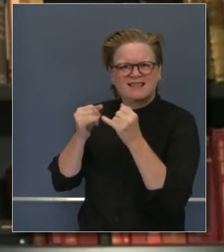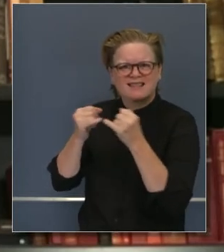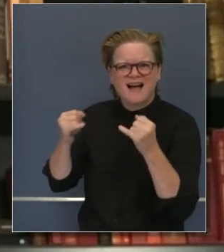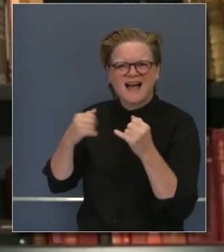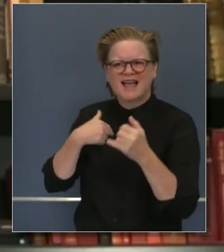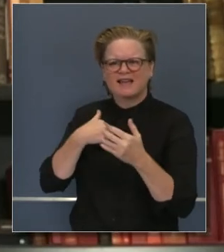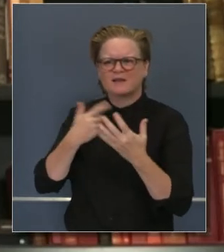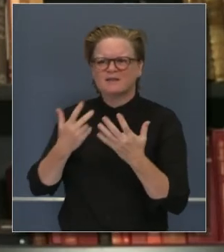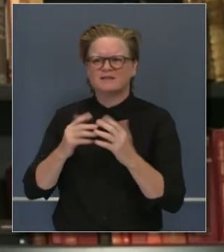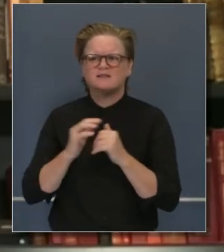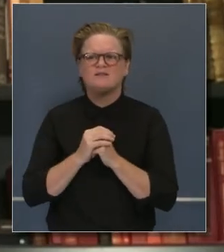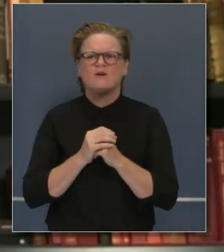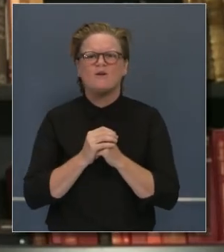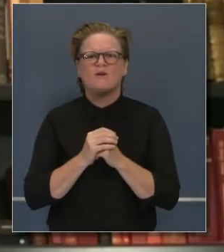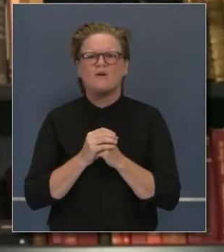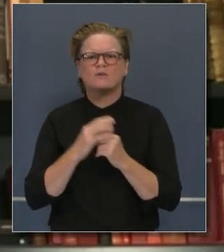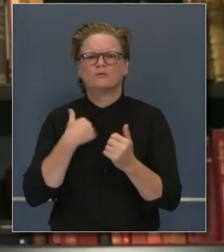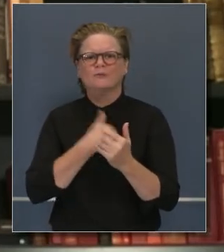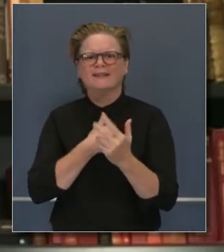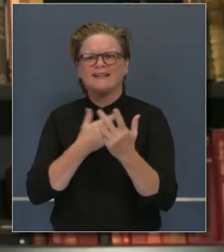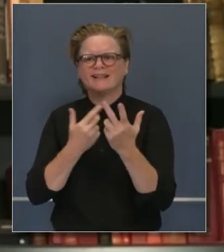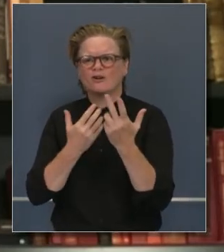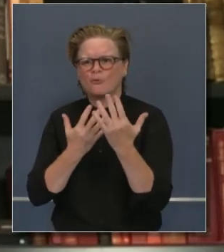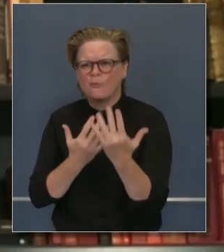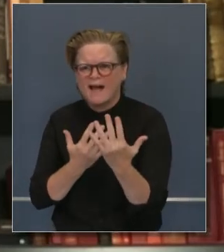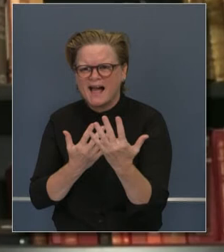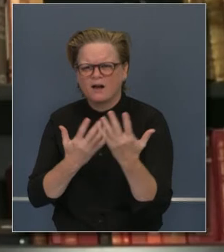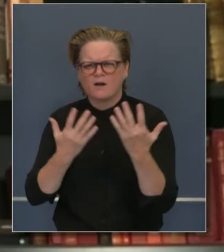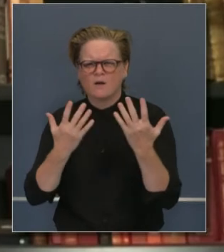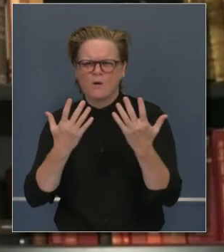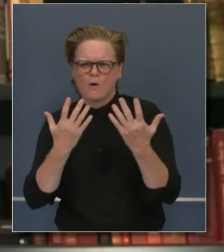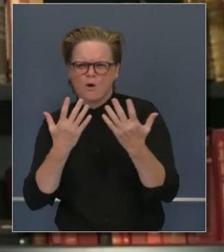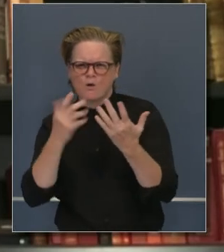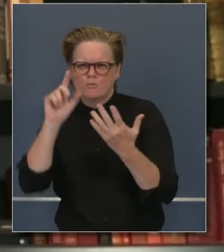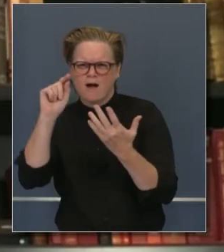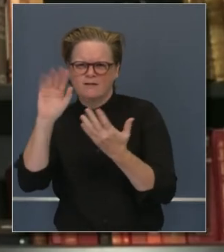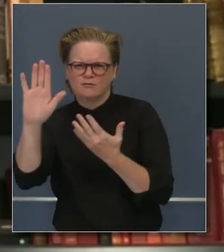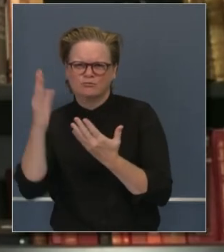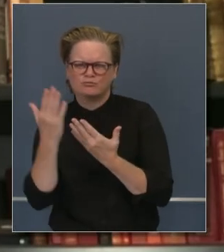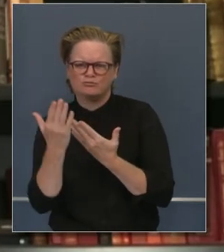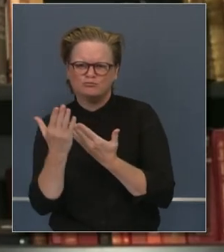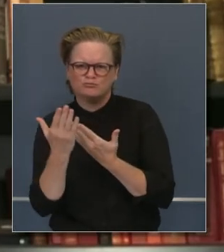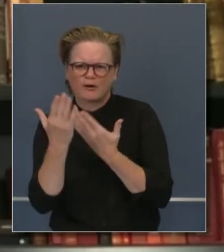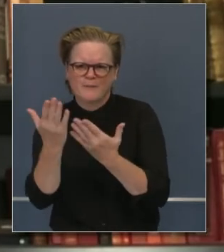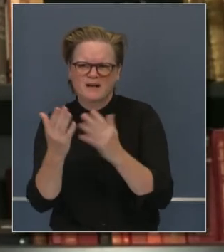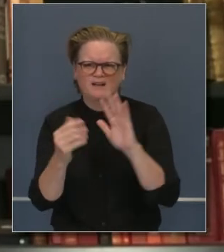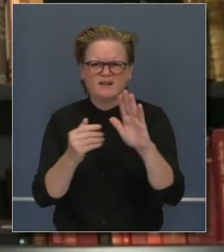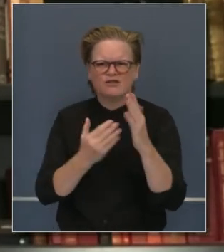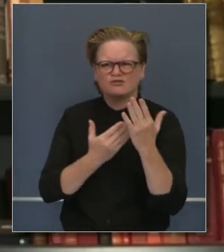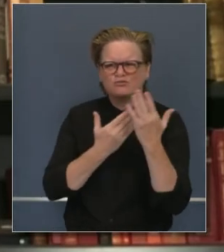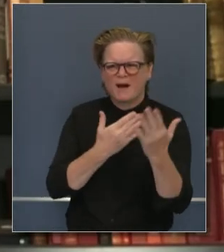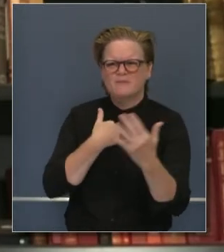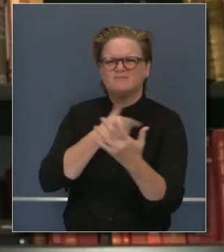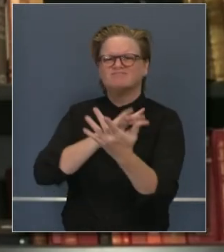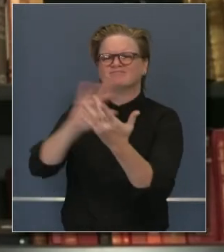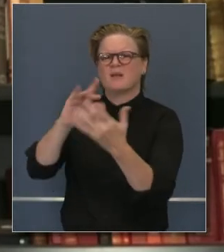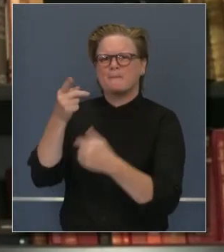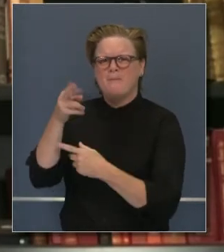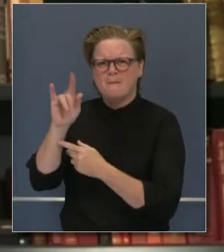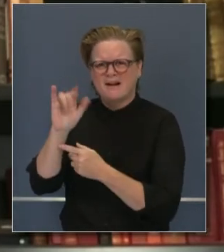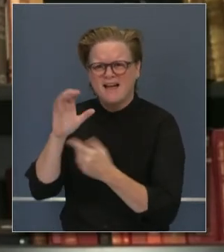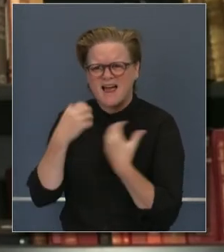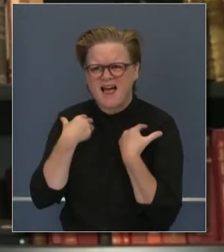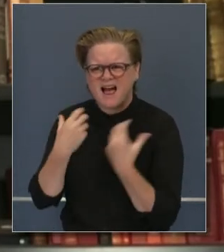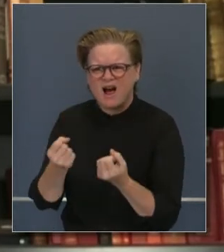nos dijeron que debíamos esperar por la revisión en base a la recomendación del oficial de salubridad.